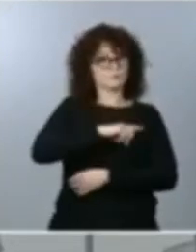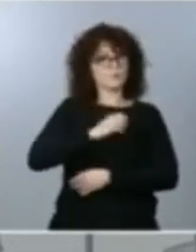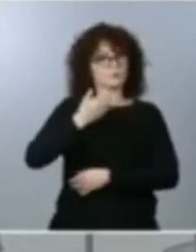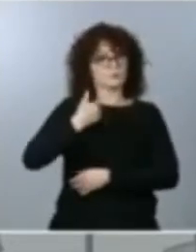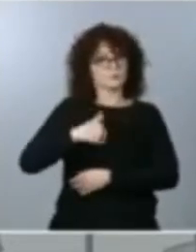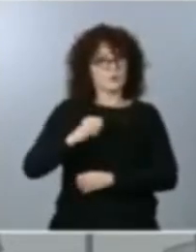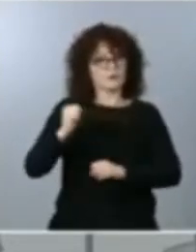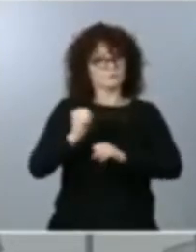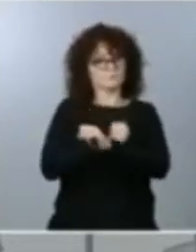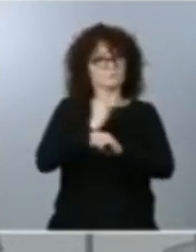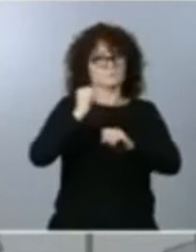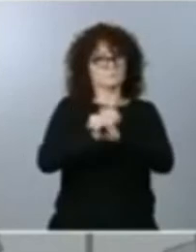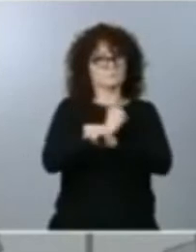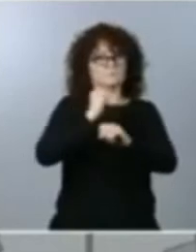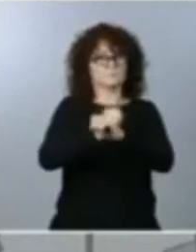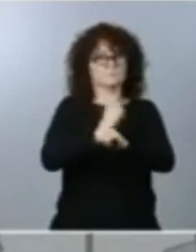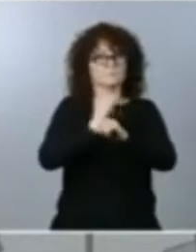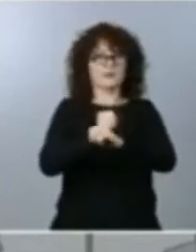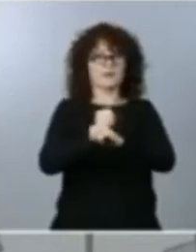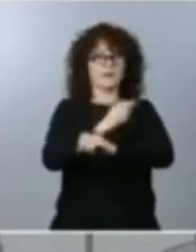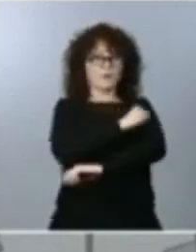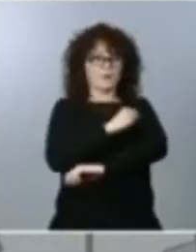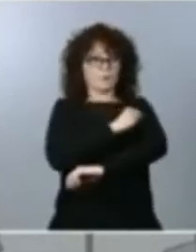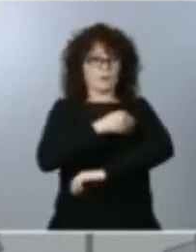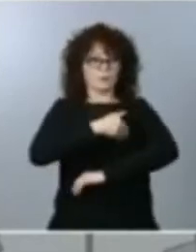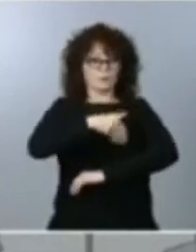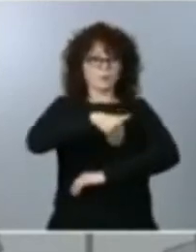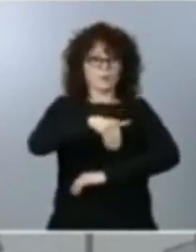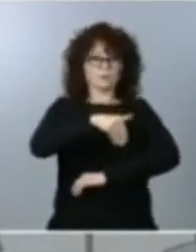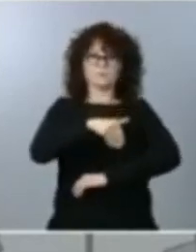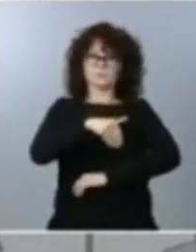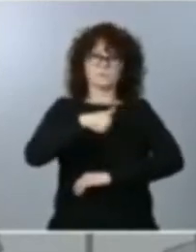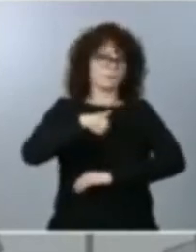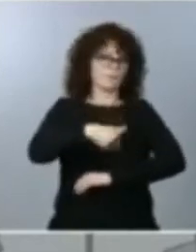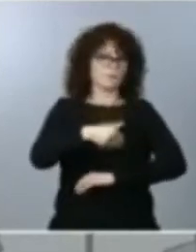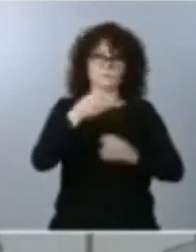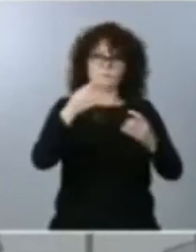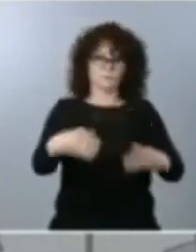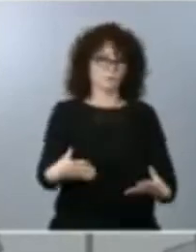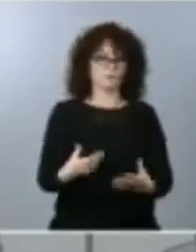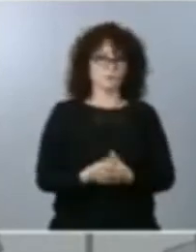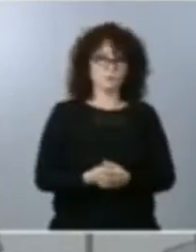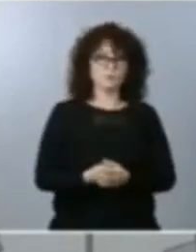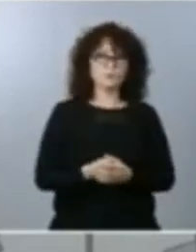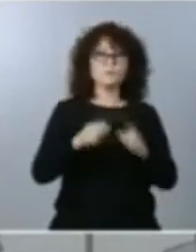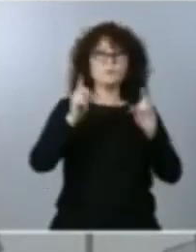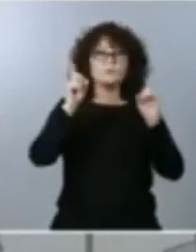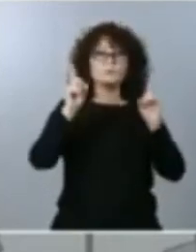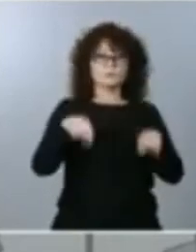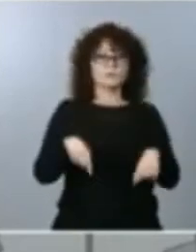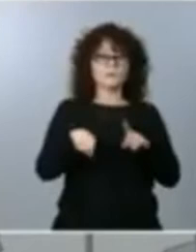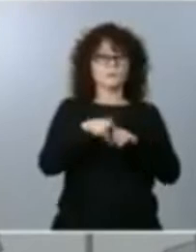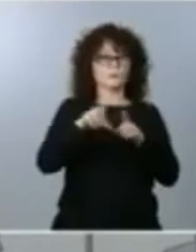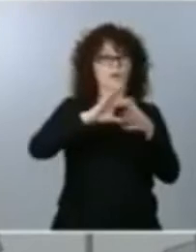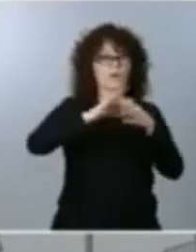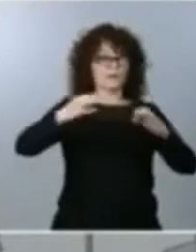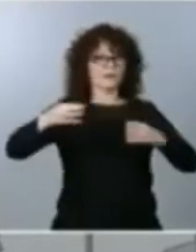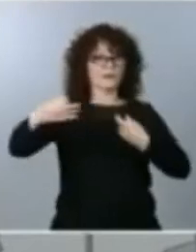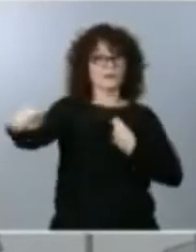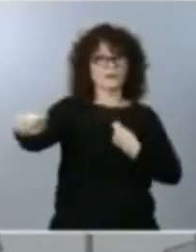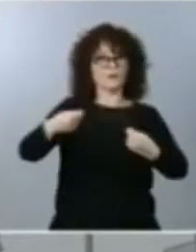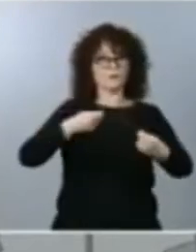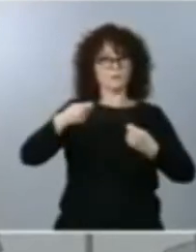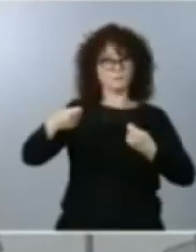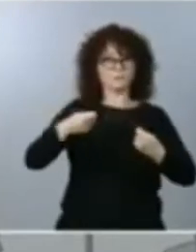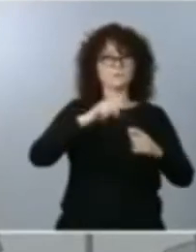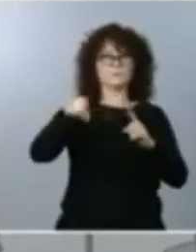para que las vacunas estén disponibles cuanto antes. Contamos además con una gran cadena logística, además de con el avance en los